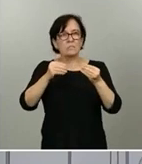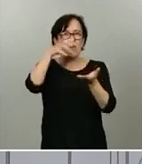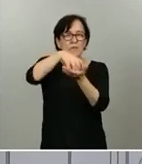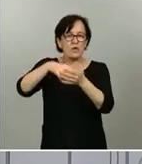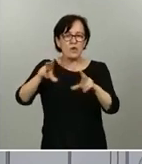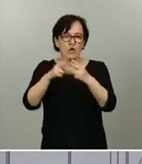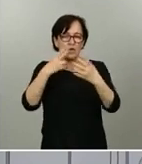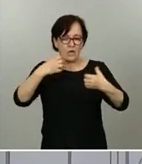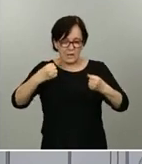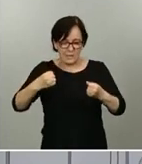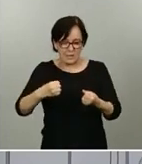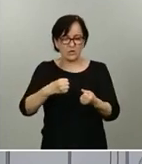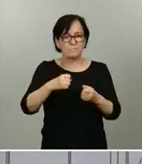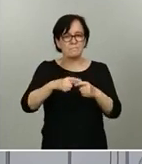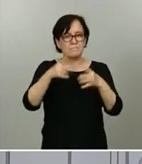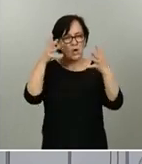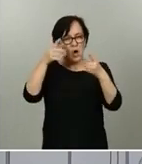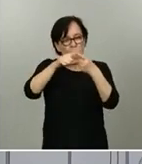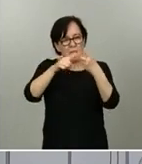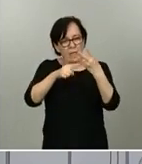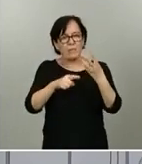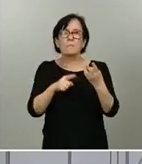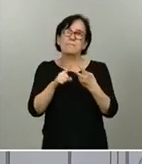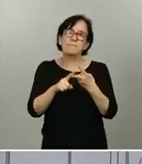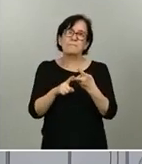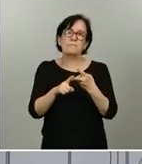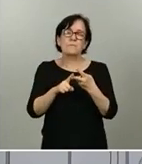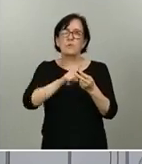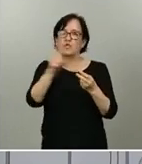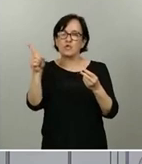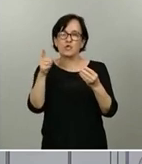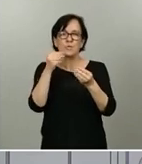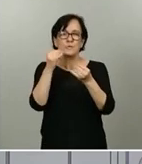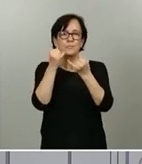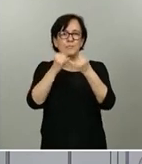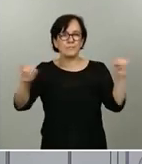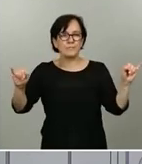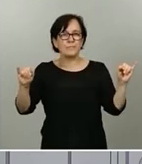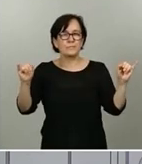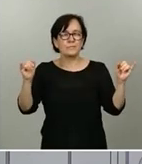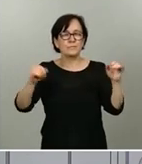recomendaba la no celebración de eventos deportivos,